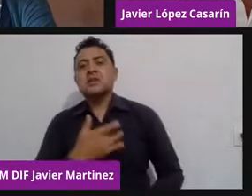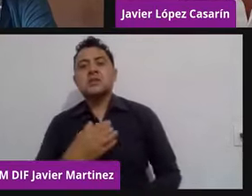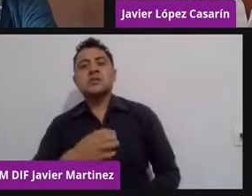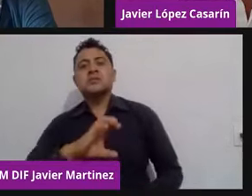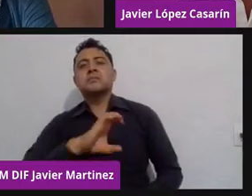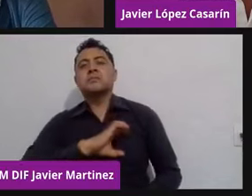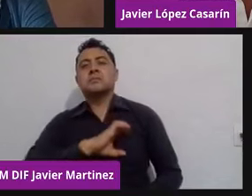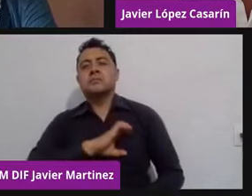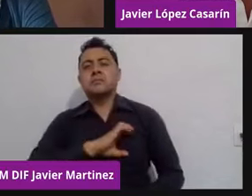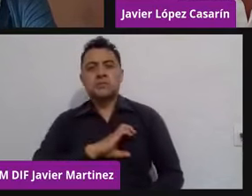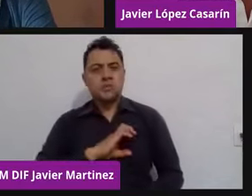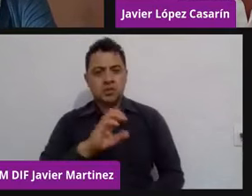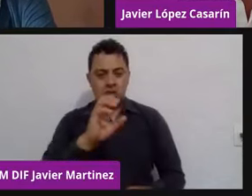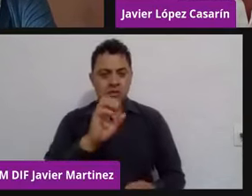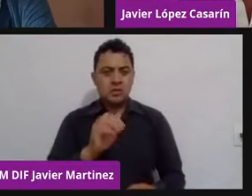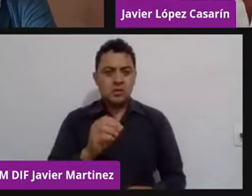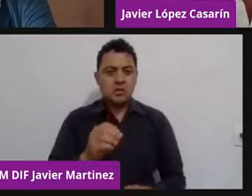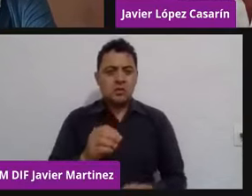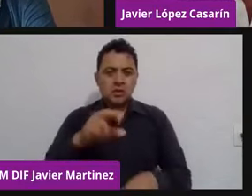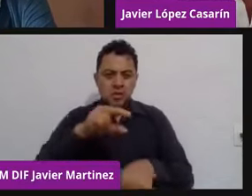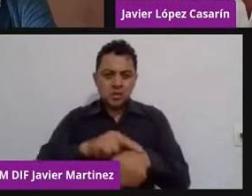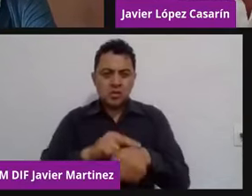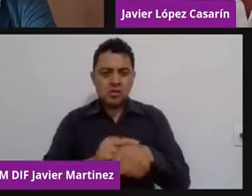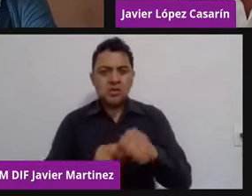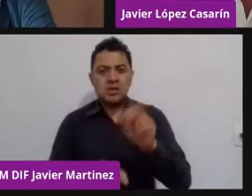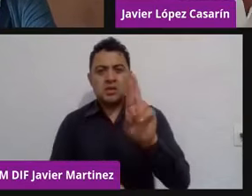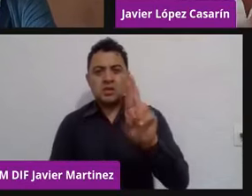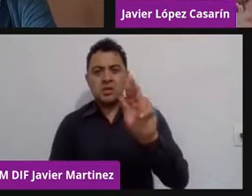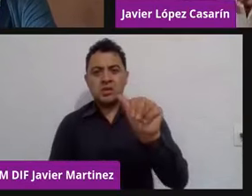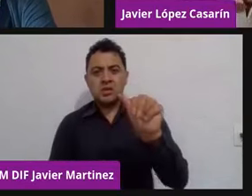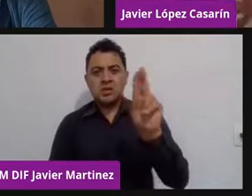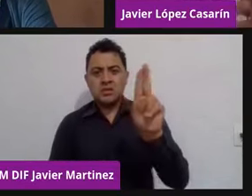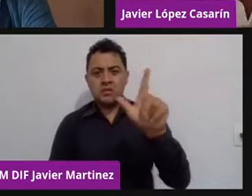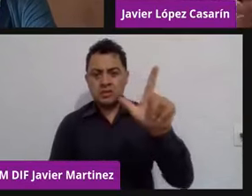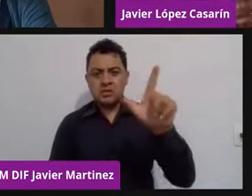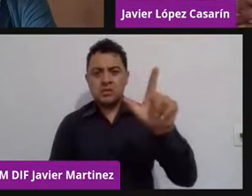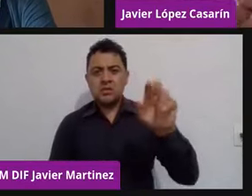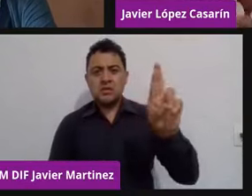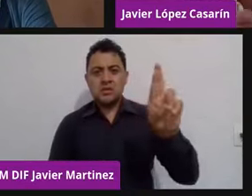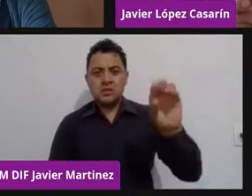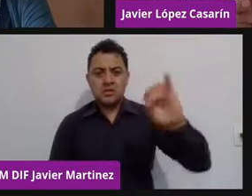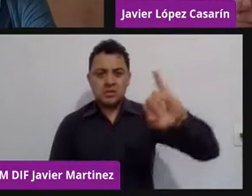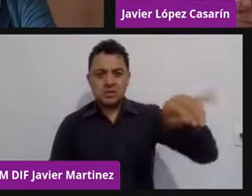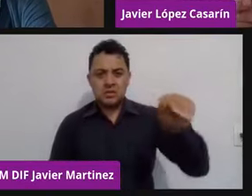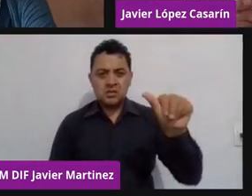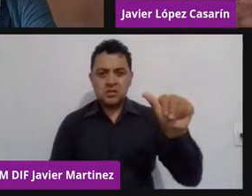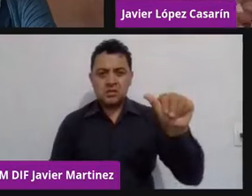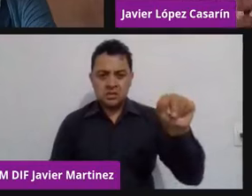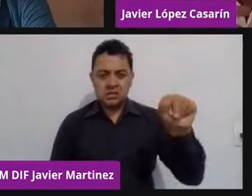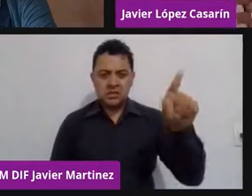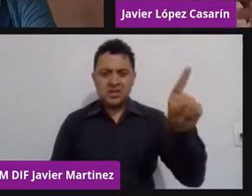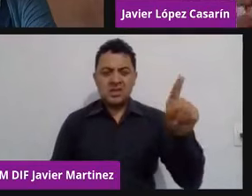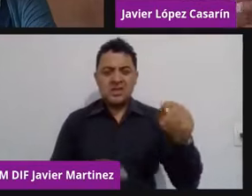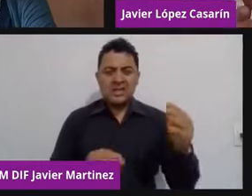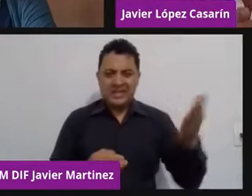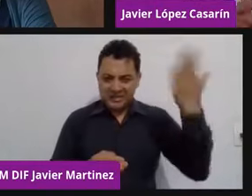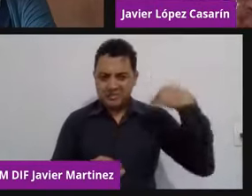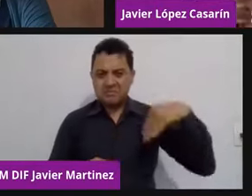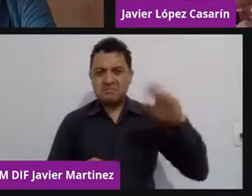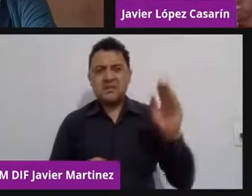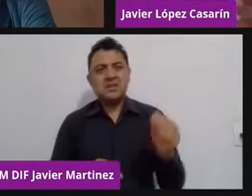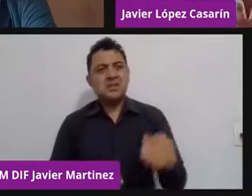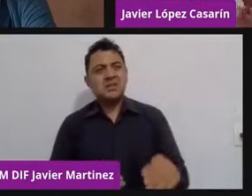el doctor Raúl Rojas, que le llamaron a la Universidad de Berlín, pues él se volvía loco, había